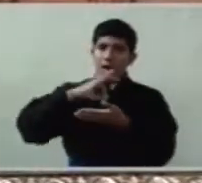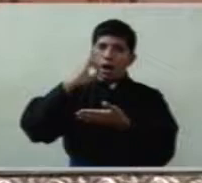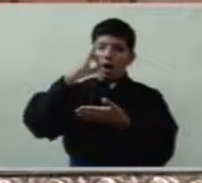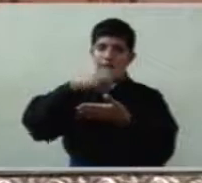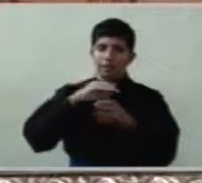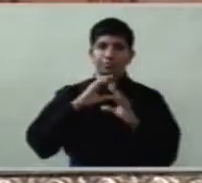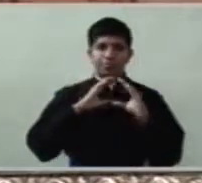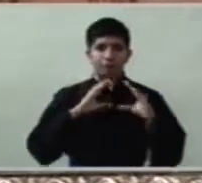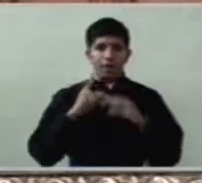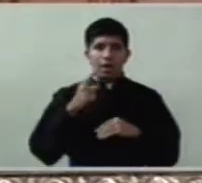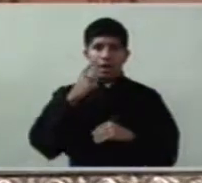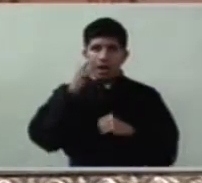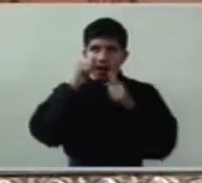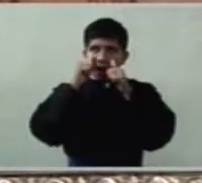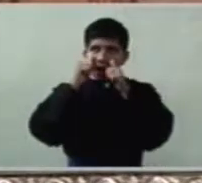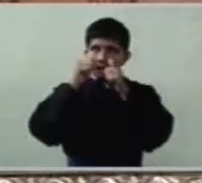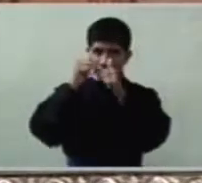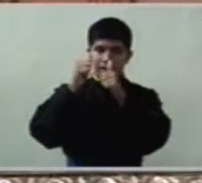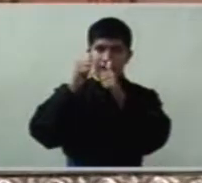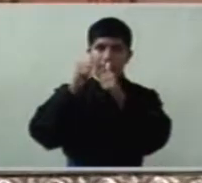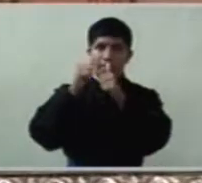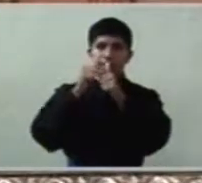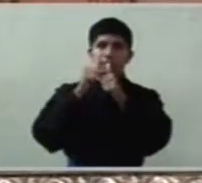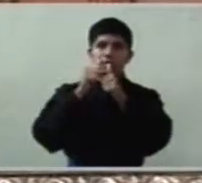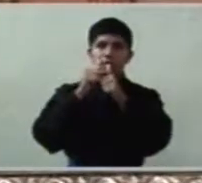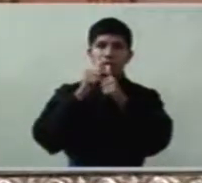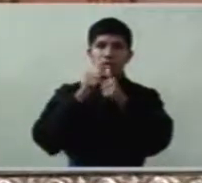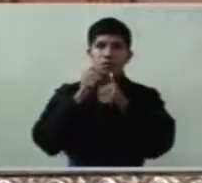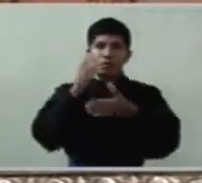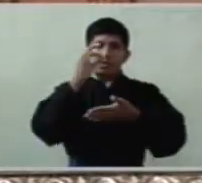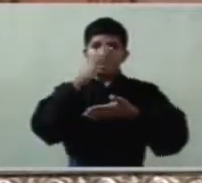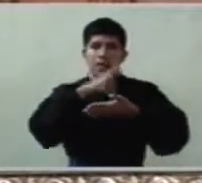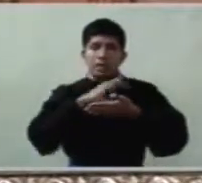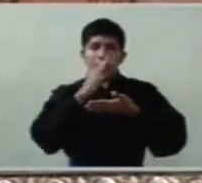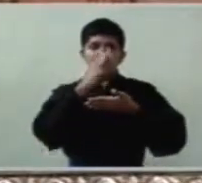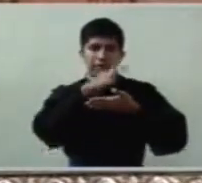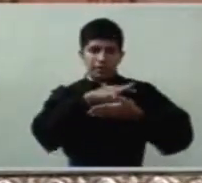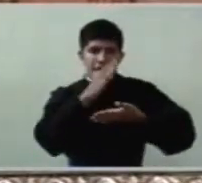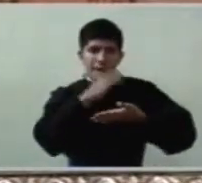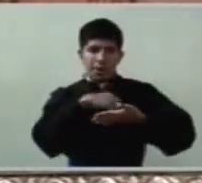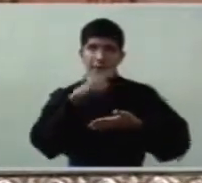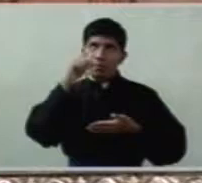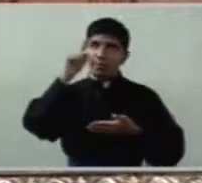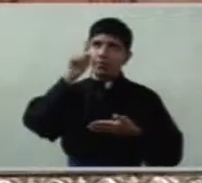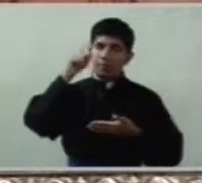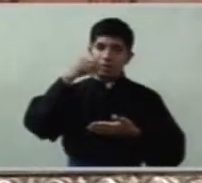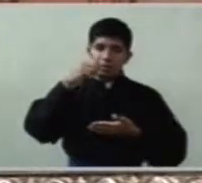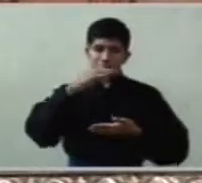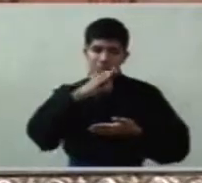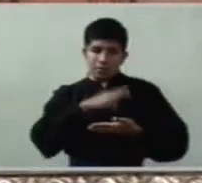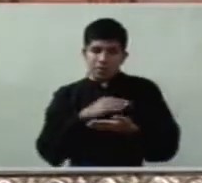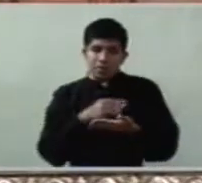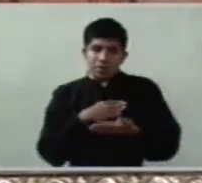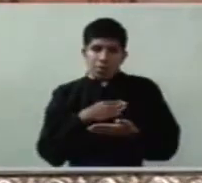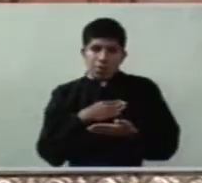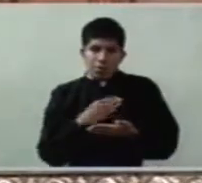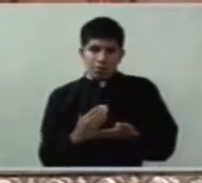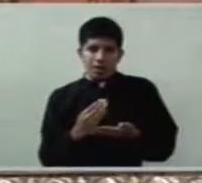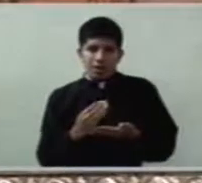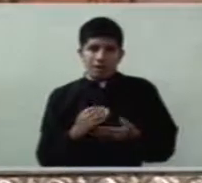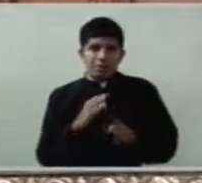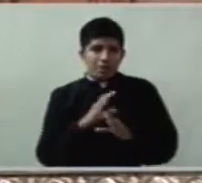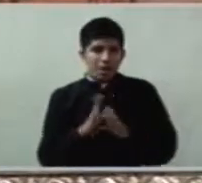escúchalo que siempre Dios en ti buenos sentimientos